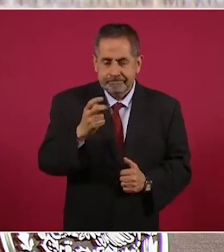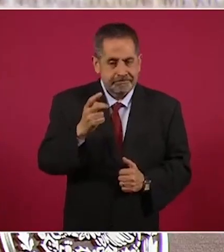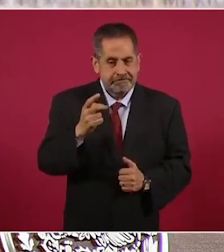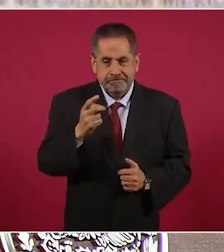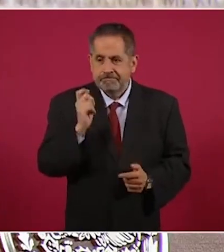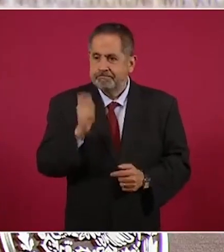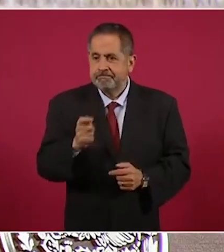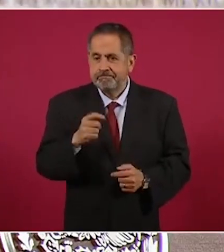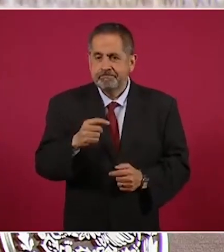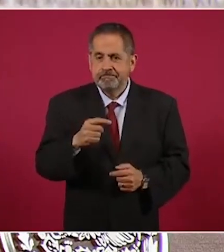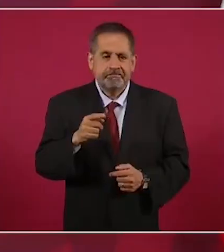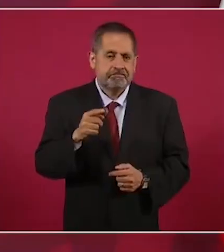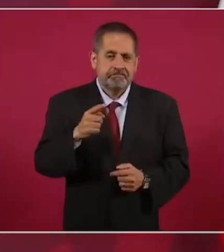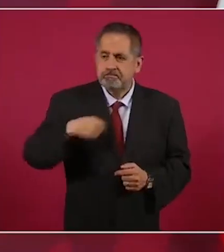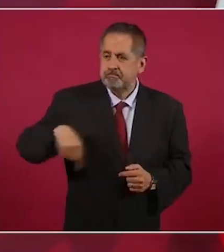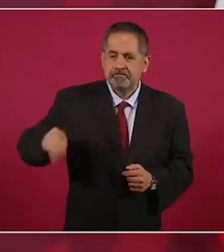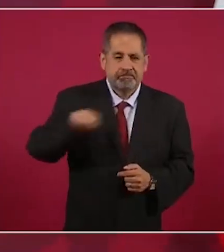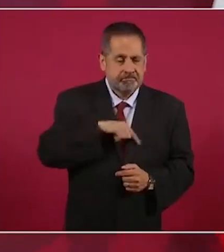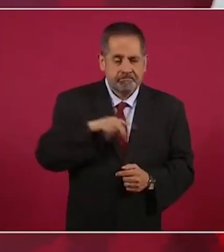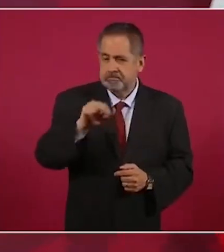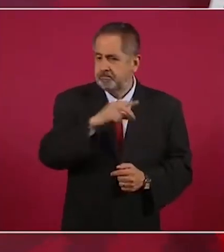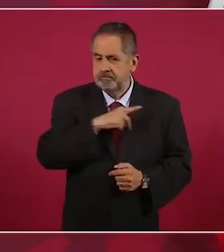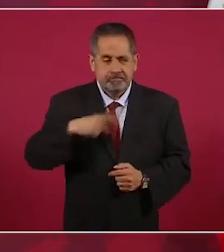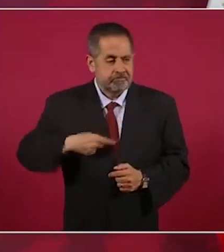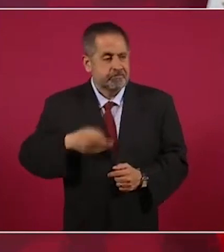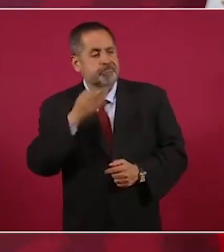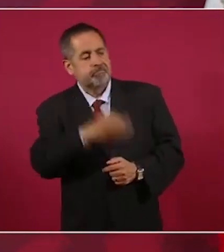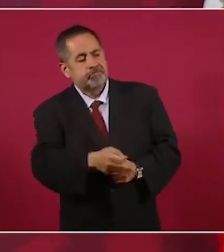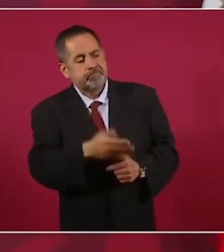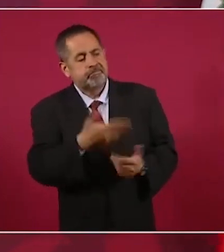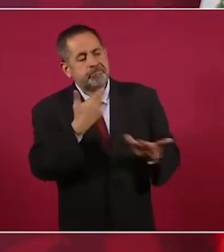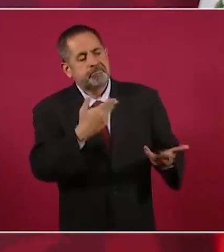de aceptar.